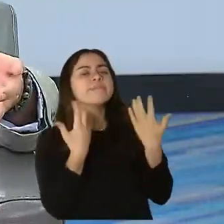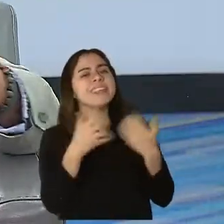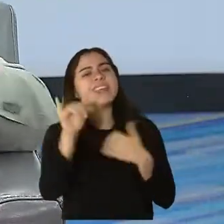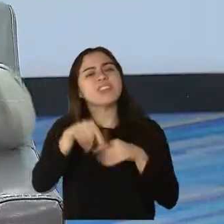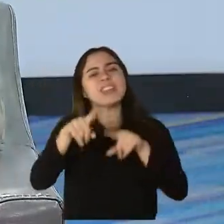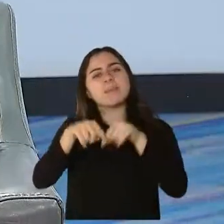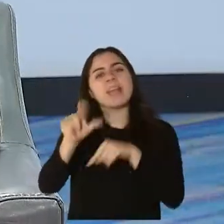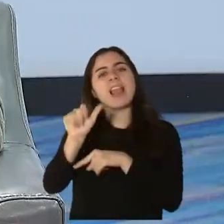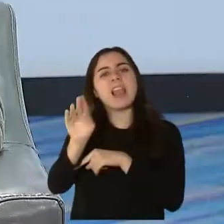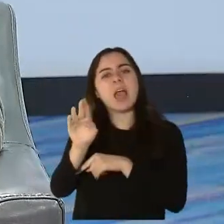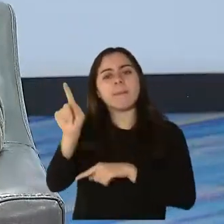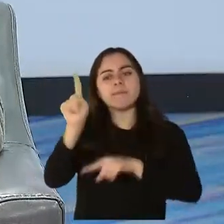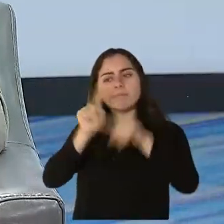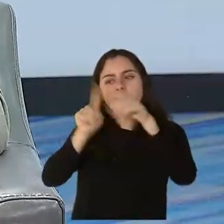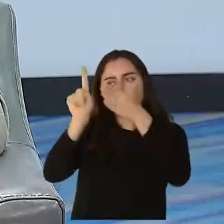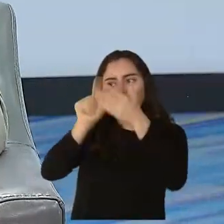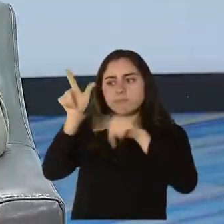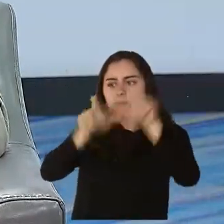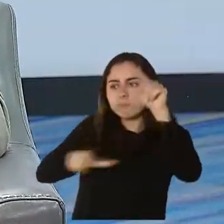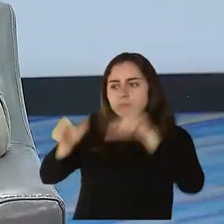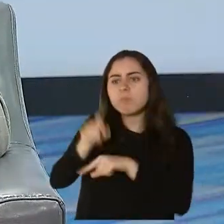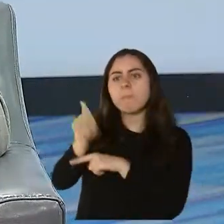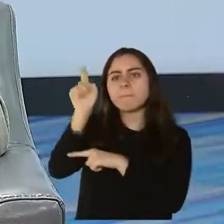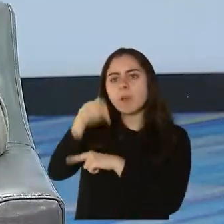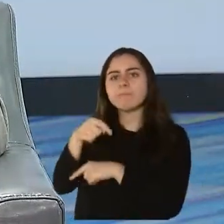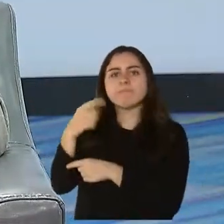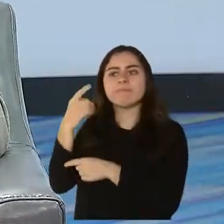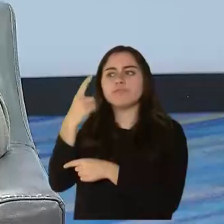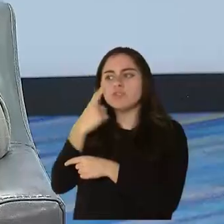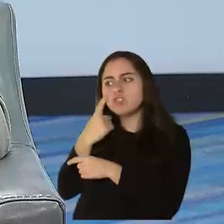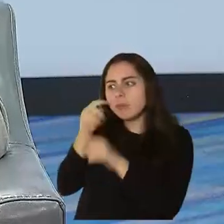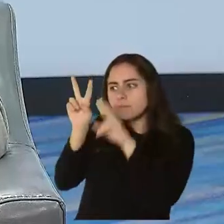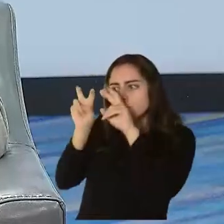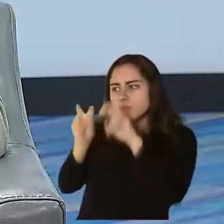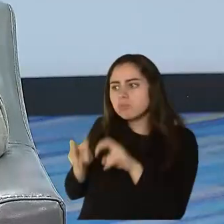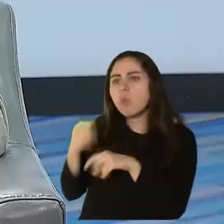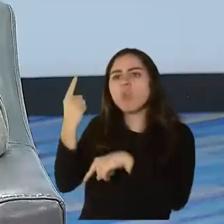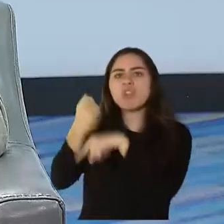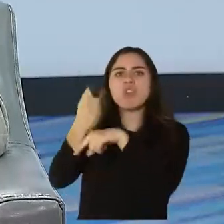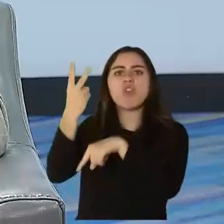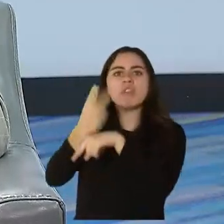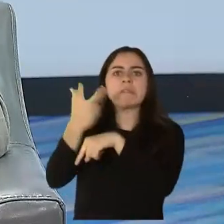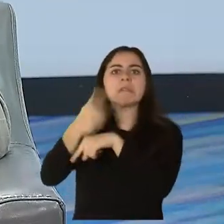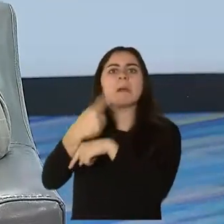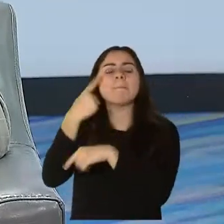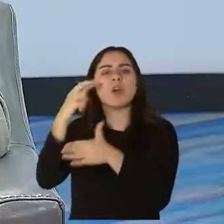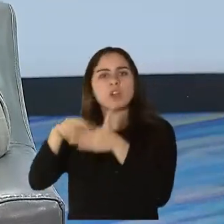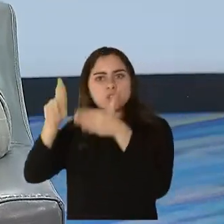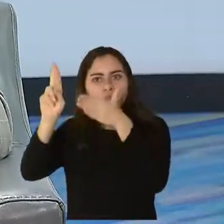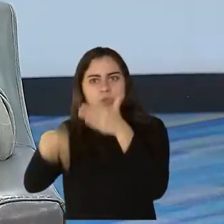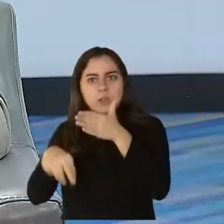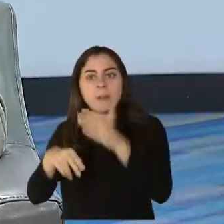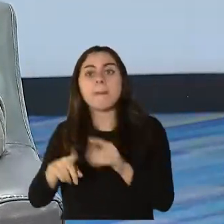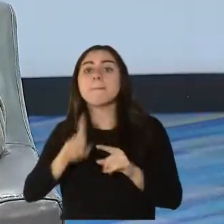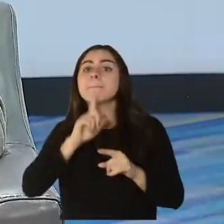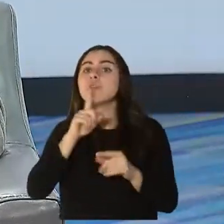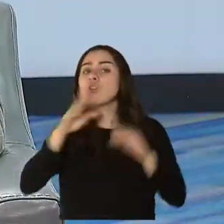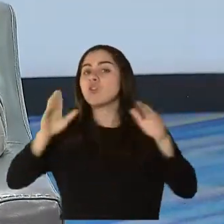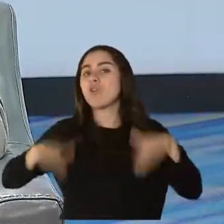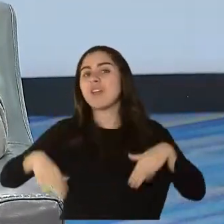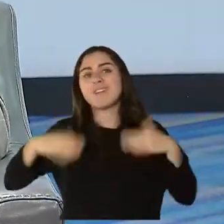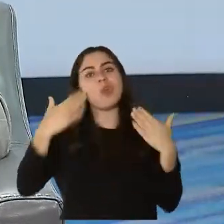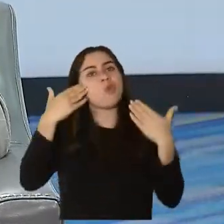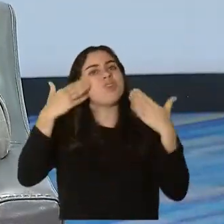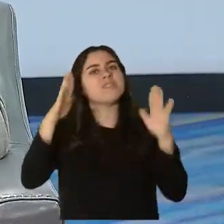no es como una prueba rápida. El problema es que no sabemos cuánto de ese anticuerpo neutralizante realmente necesitamos para que sea protectivo.